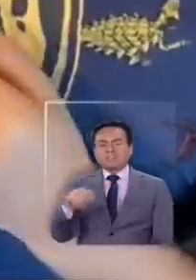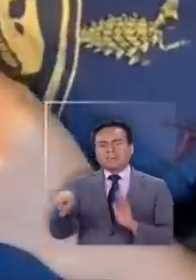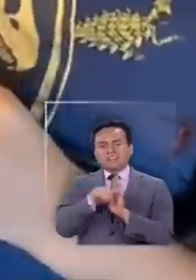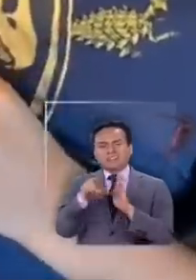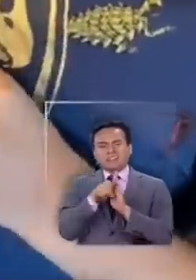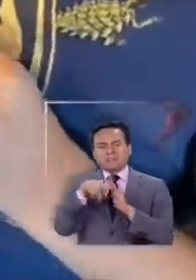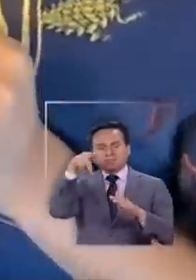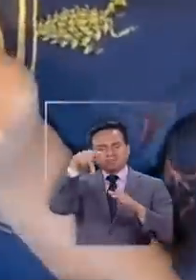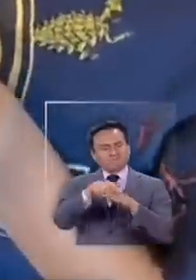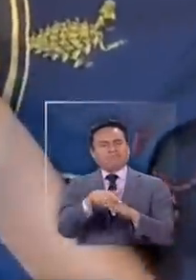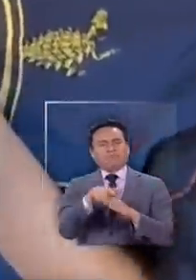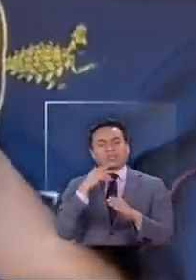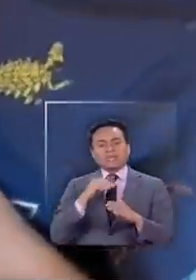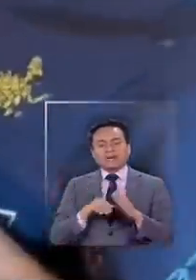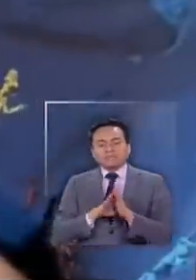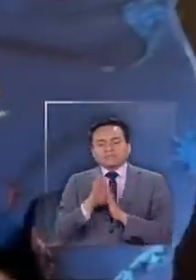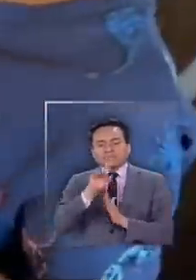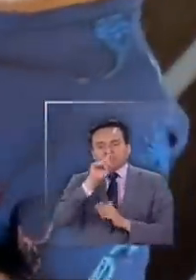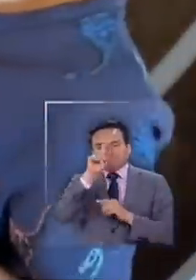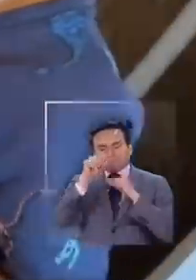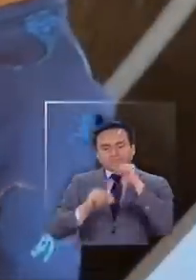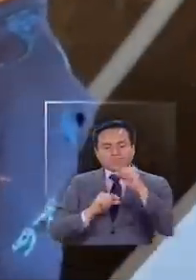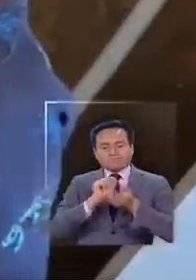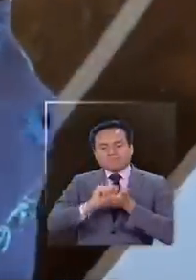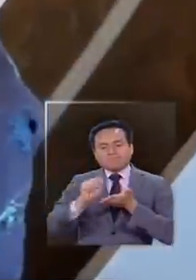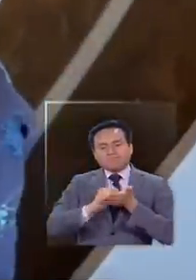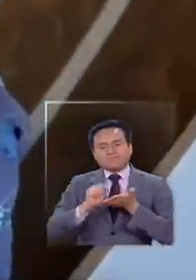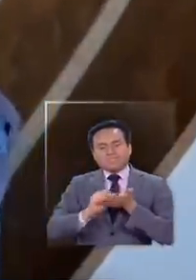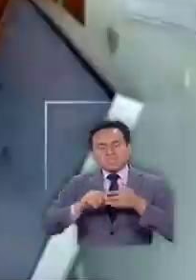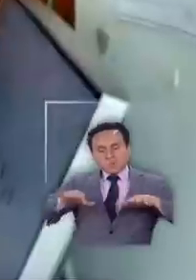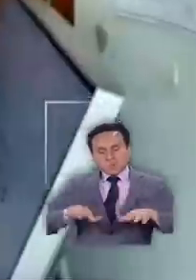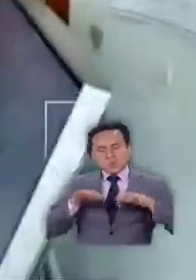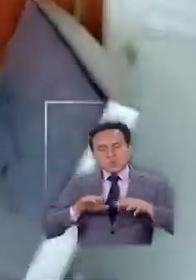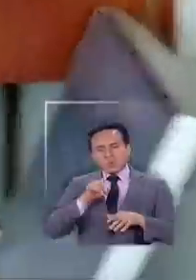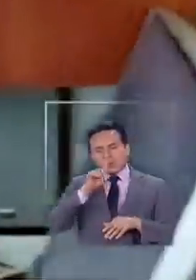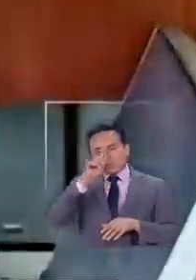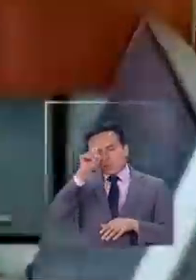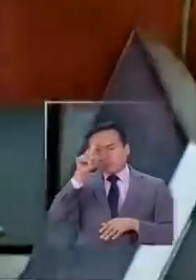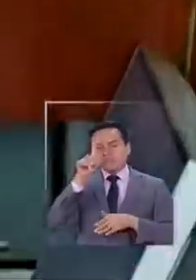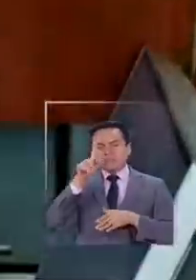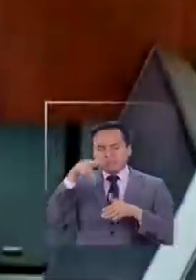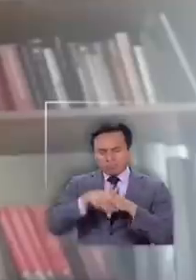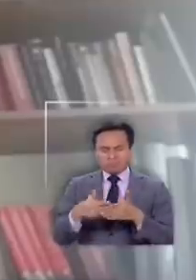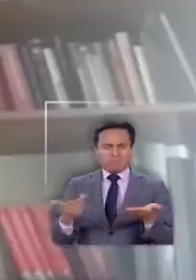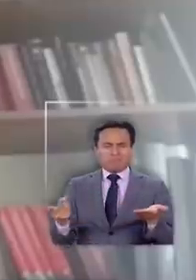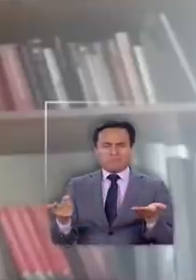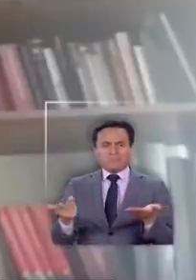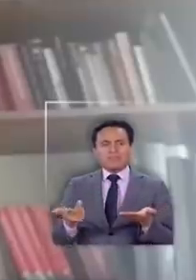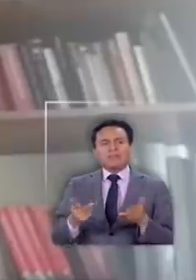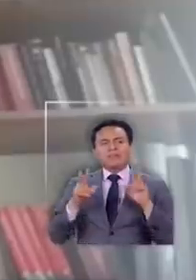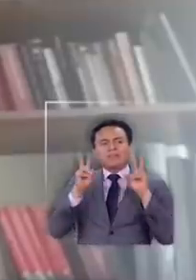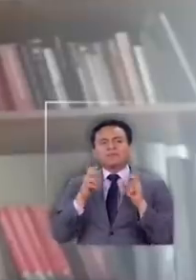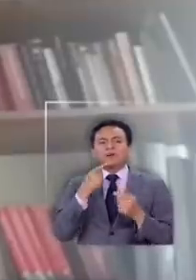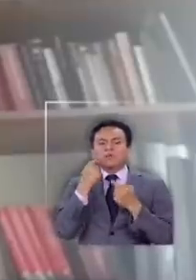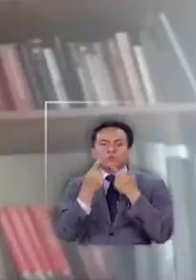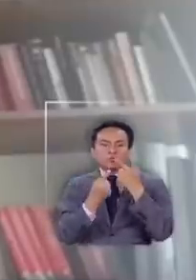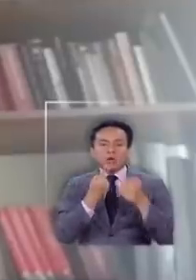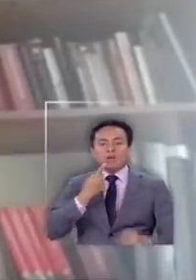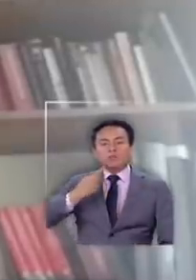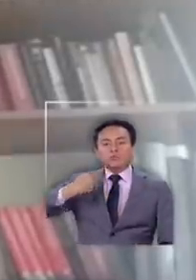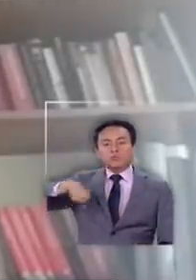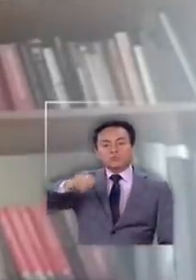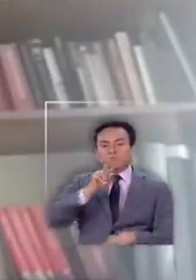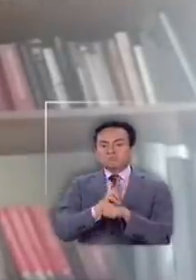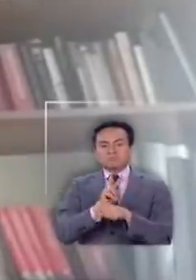negativa interrupción en el desarrollo de un proceso educativo que ha costado mucho llevar adelante. No se consultó a nosotros